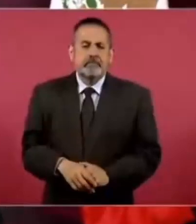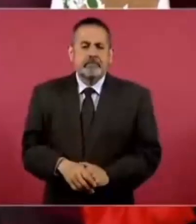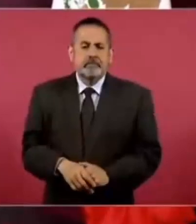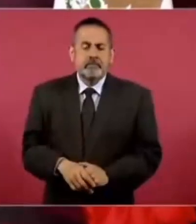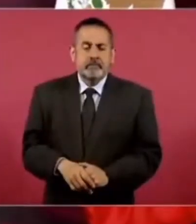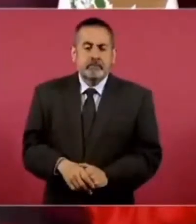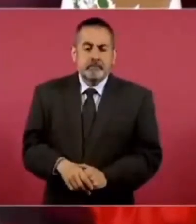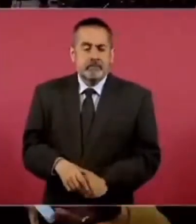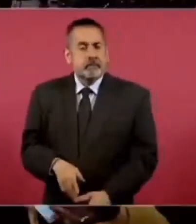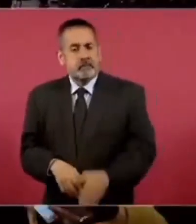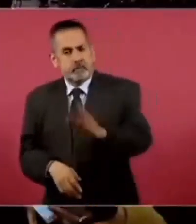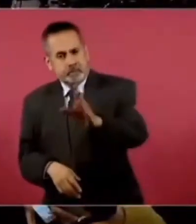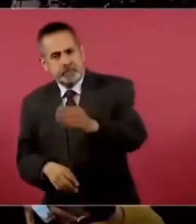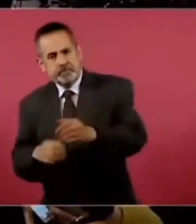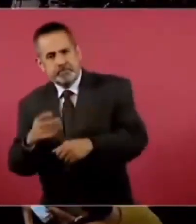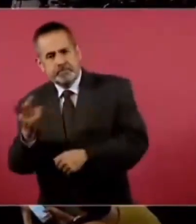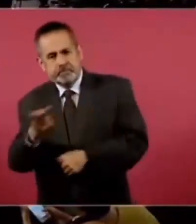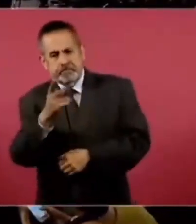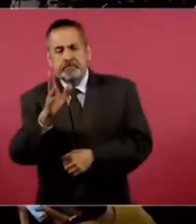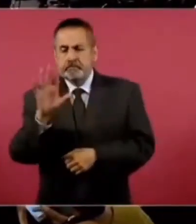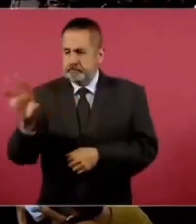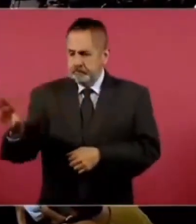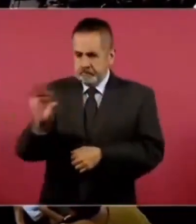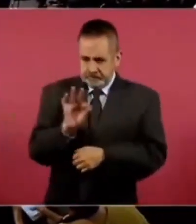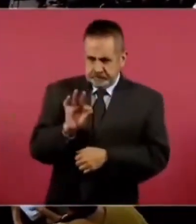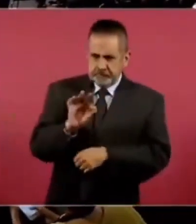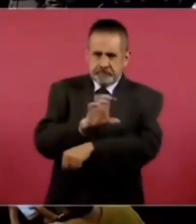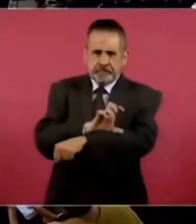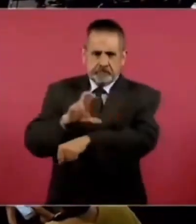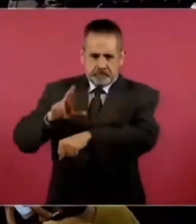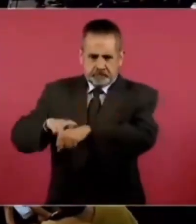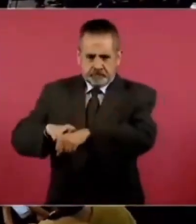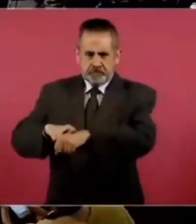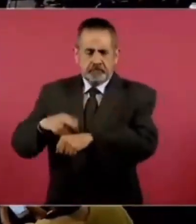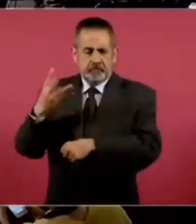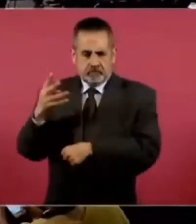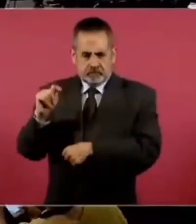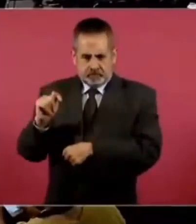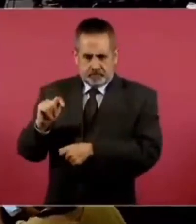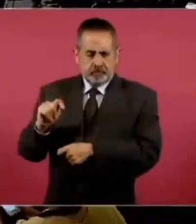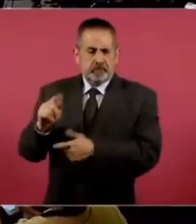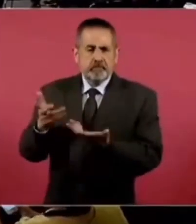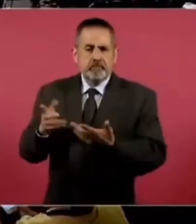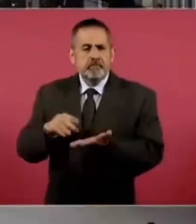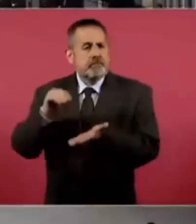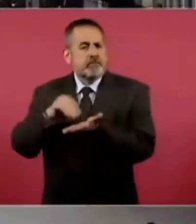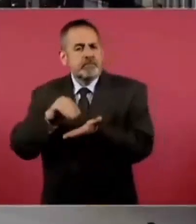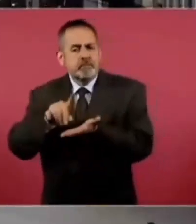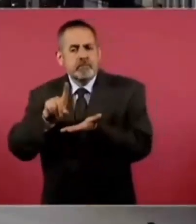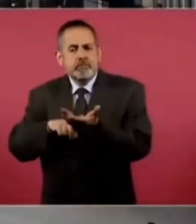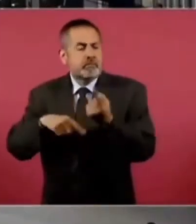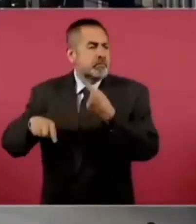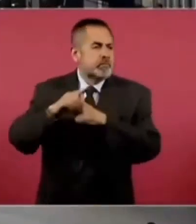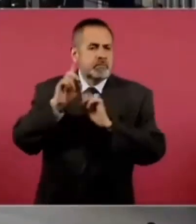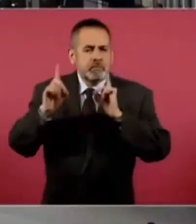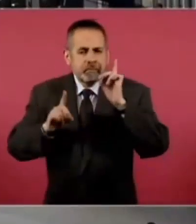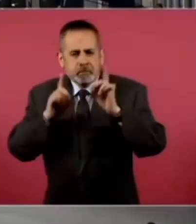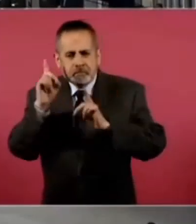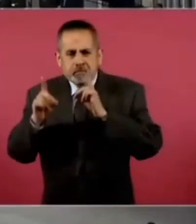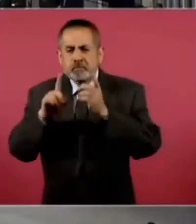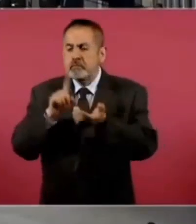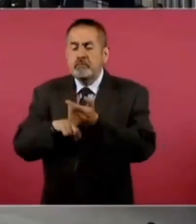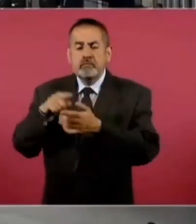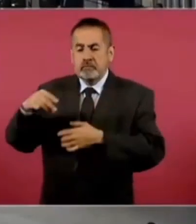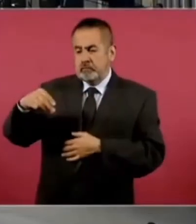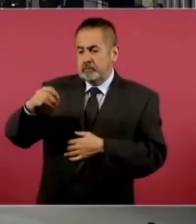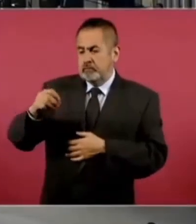Presidente, pues bueno, ahora que se ha definido a la coordinadora de la defensa de la cuarta transformación, pues sigue la duda de quién será la figura de Morena